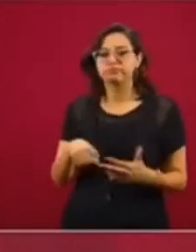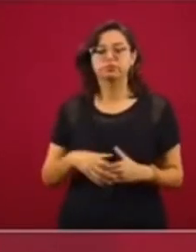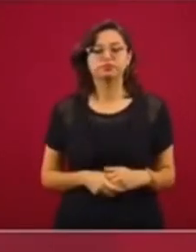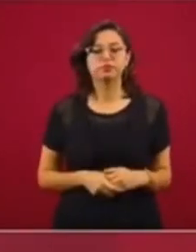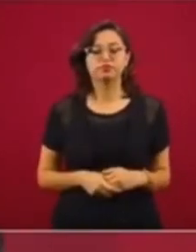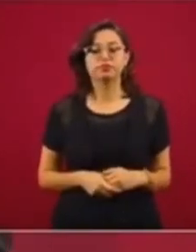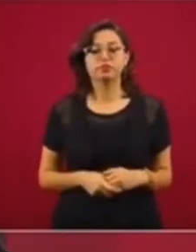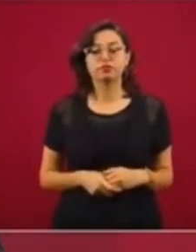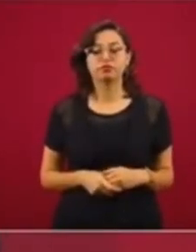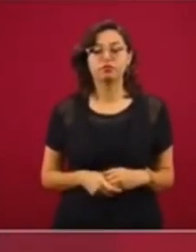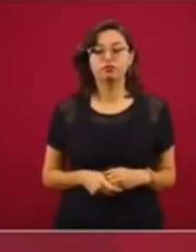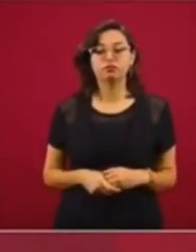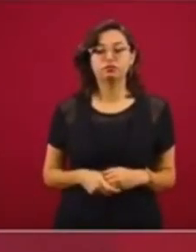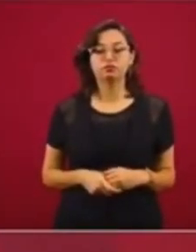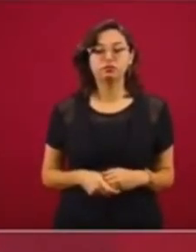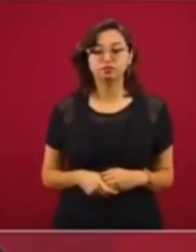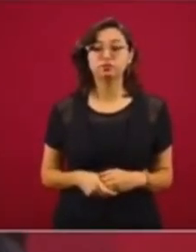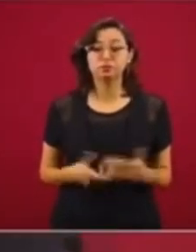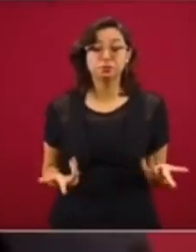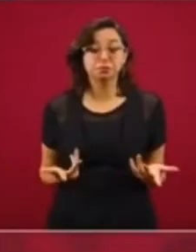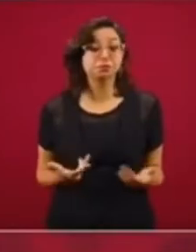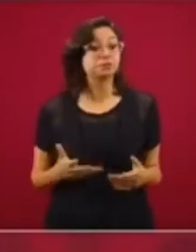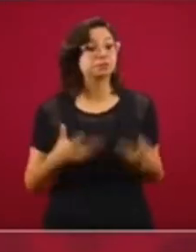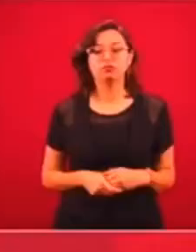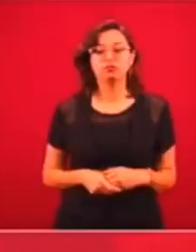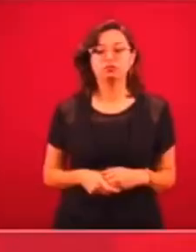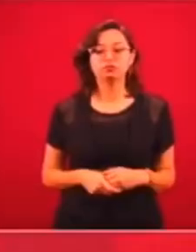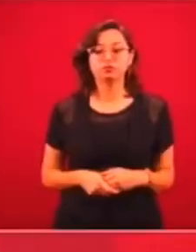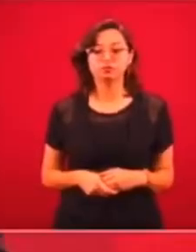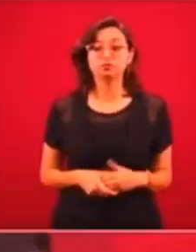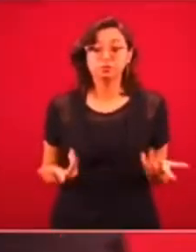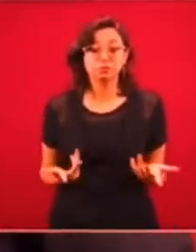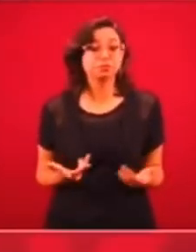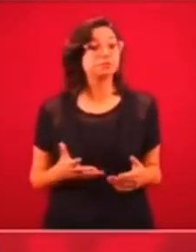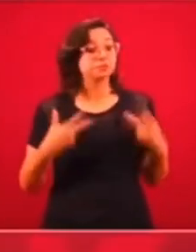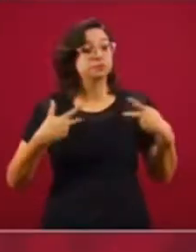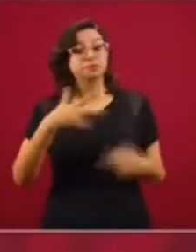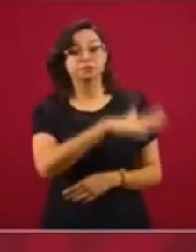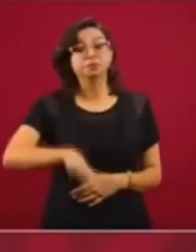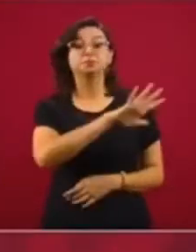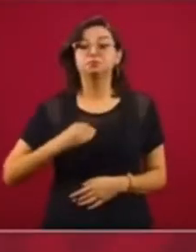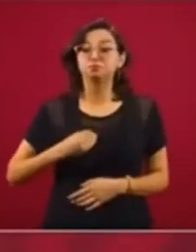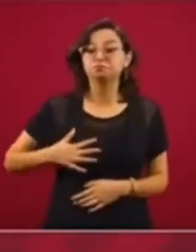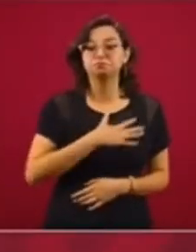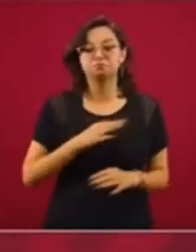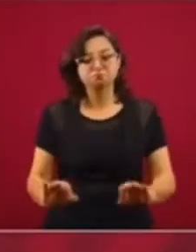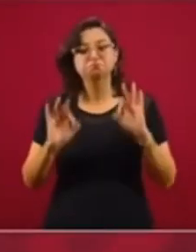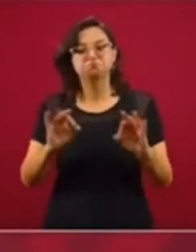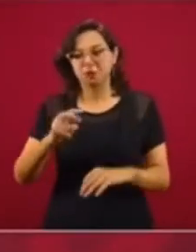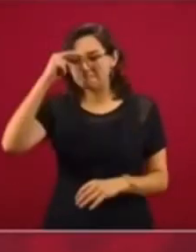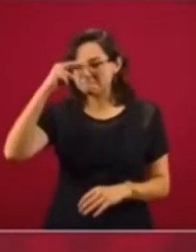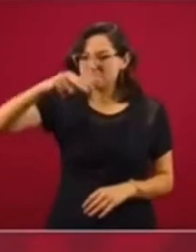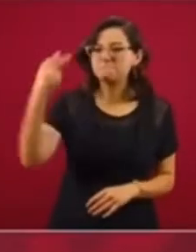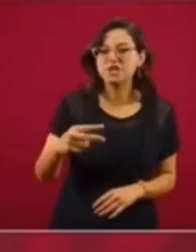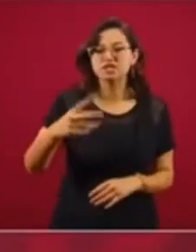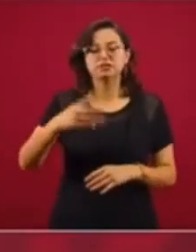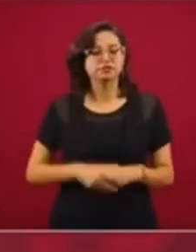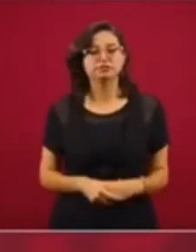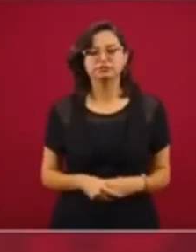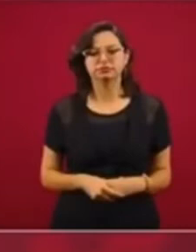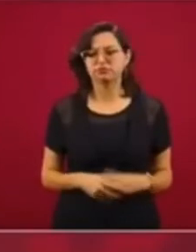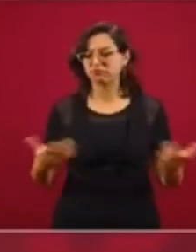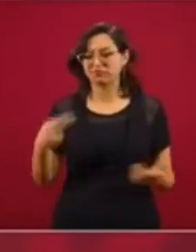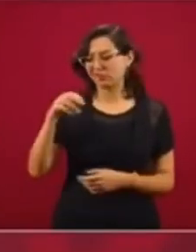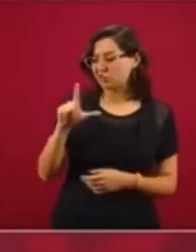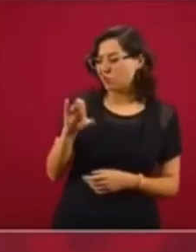Este es bienestar a la mexicana. Bienestar a la mexicana. Sí, eso no tiene nada que ver